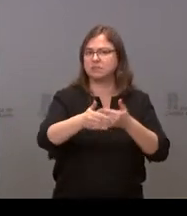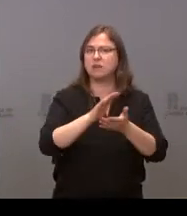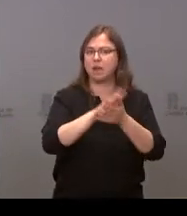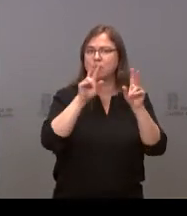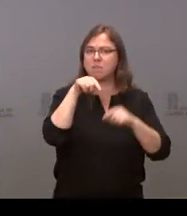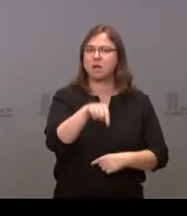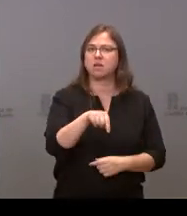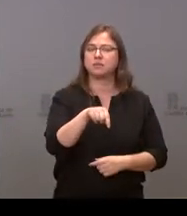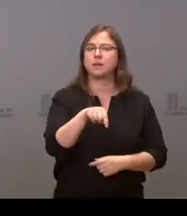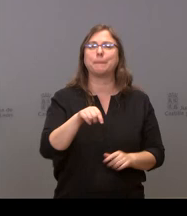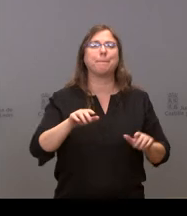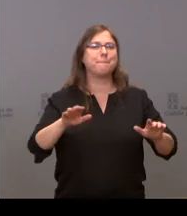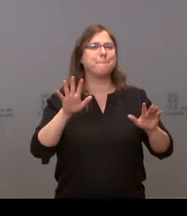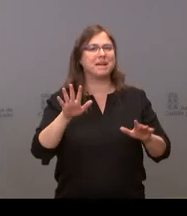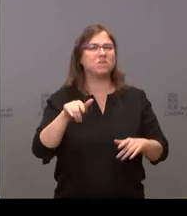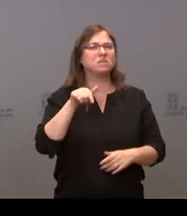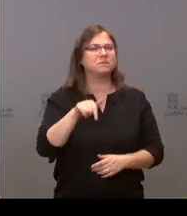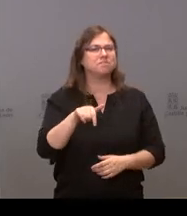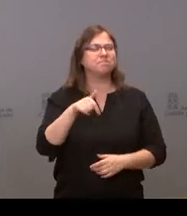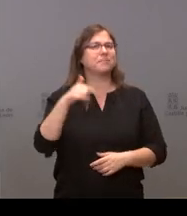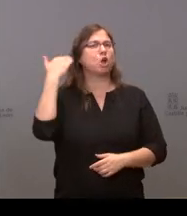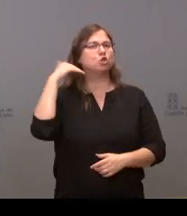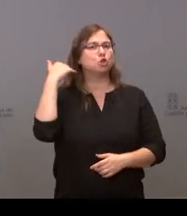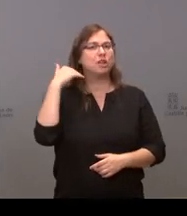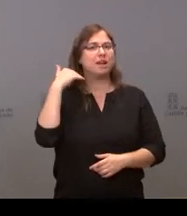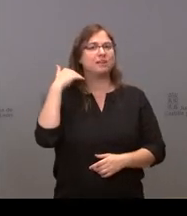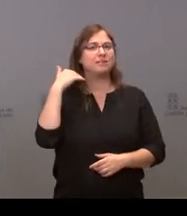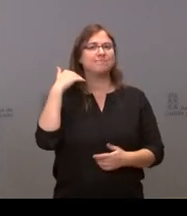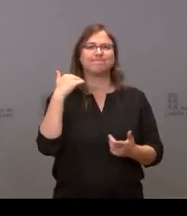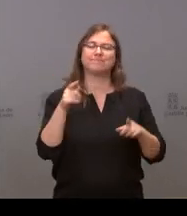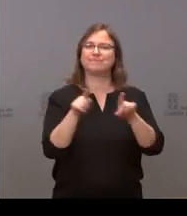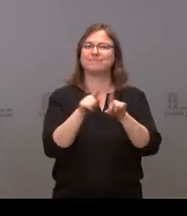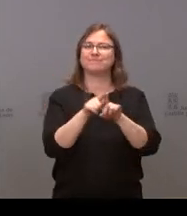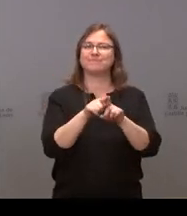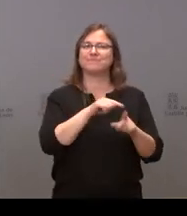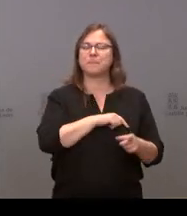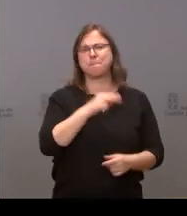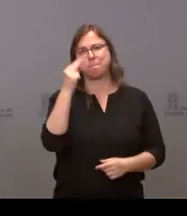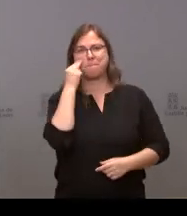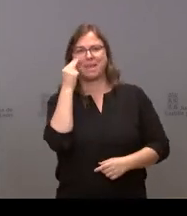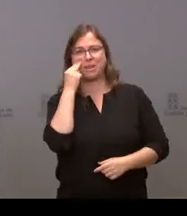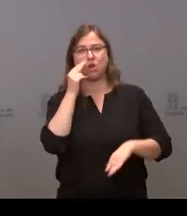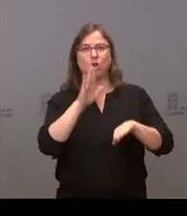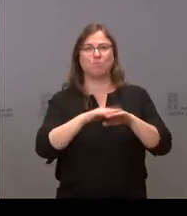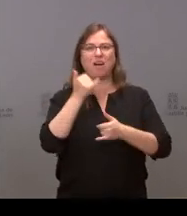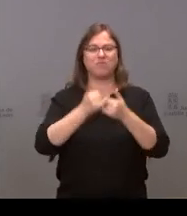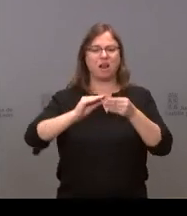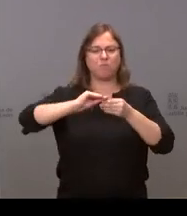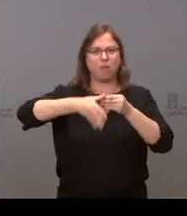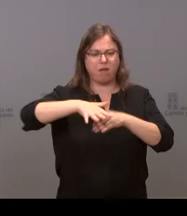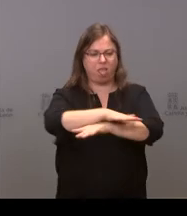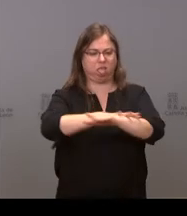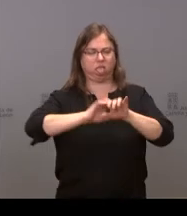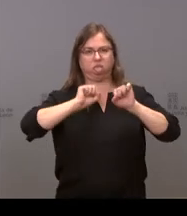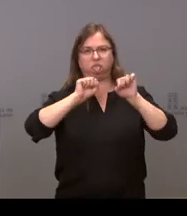pero aquí la patronal Soriana está, digamos que tiene miedo de que la burocracia gubernamental